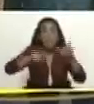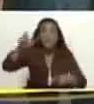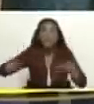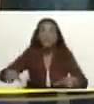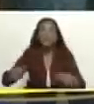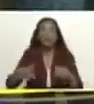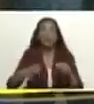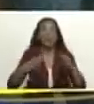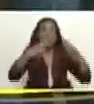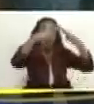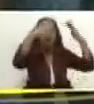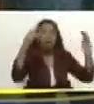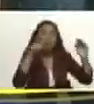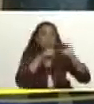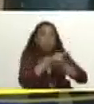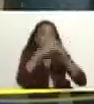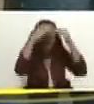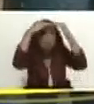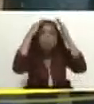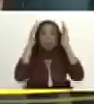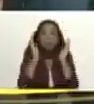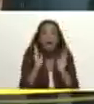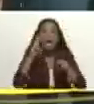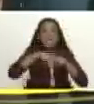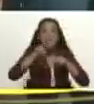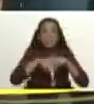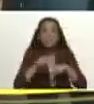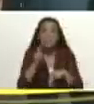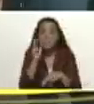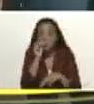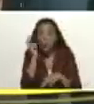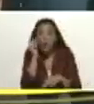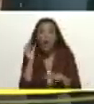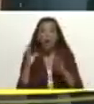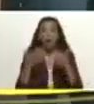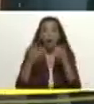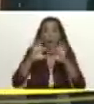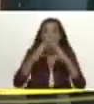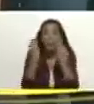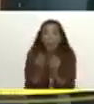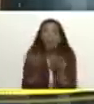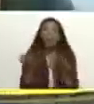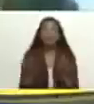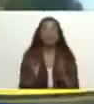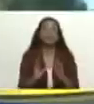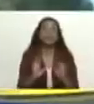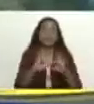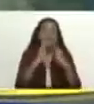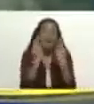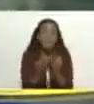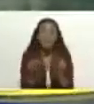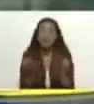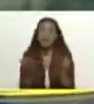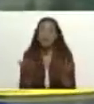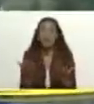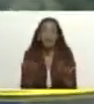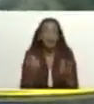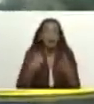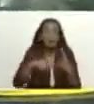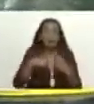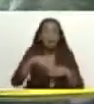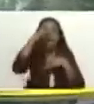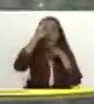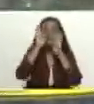quise decir, entre los cuales están niños, parejas, jóvenes, parejas que hoy por cierto